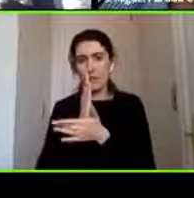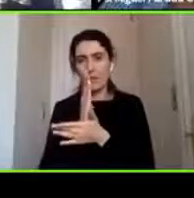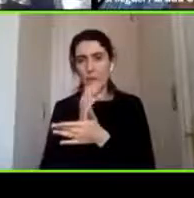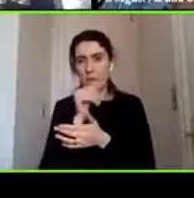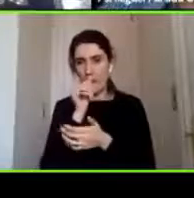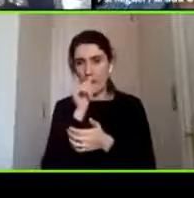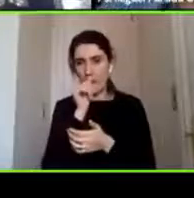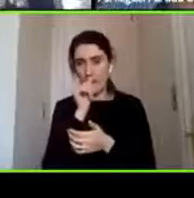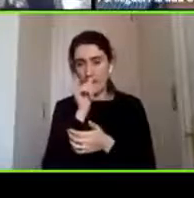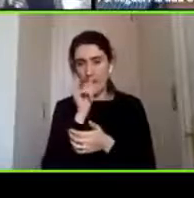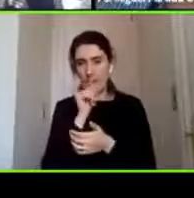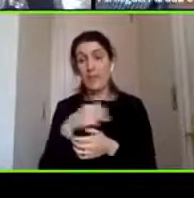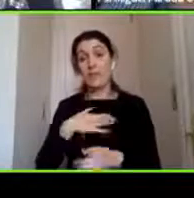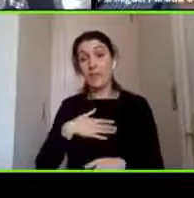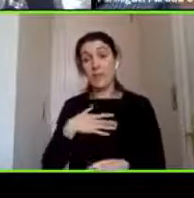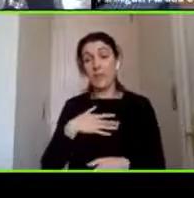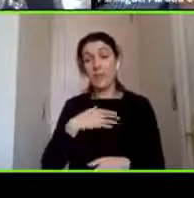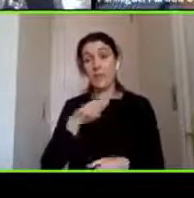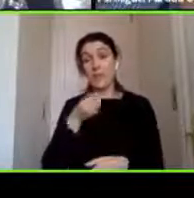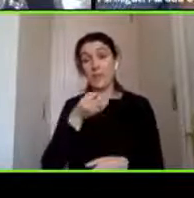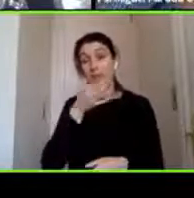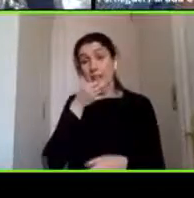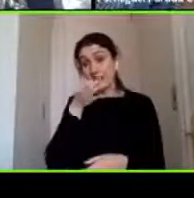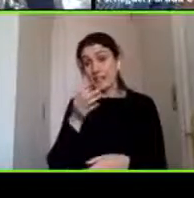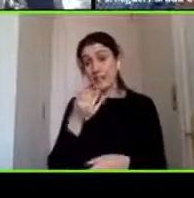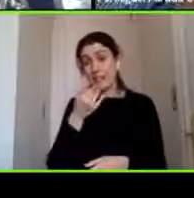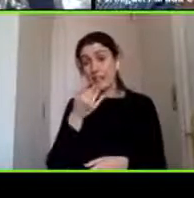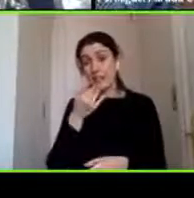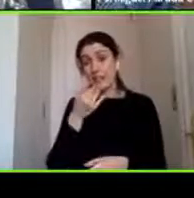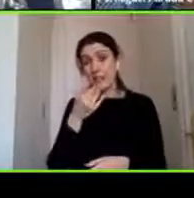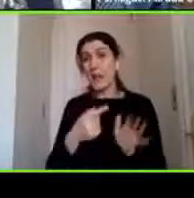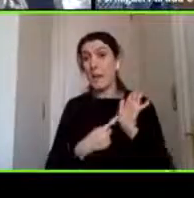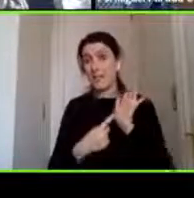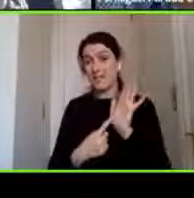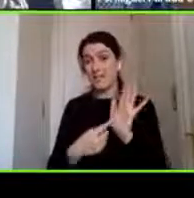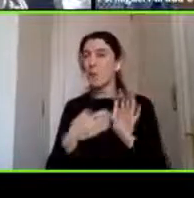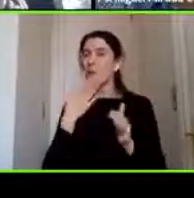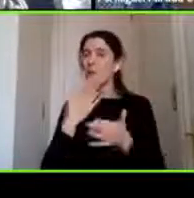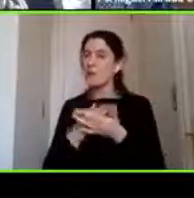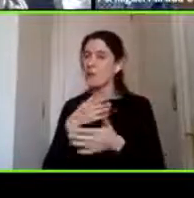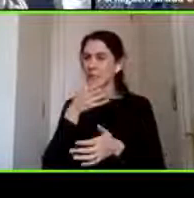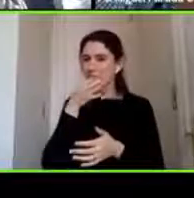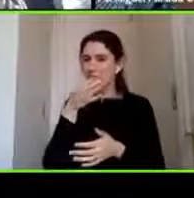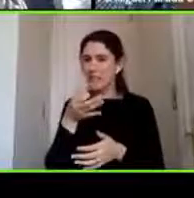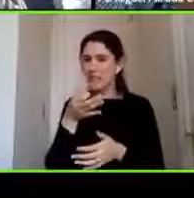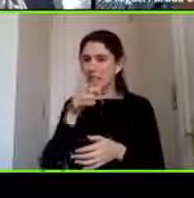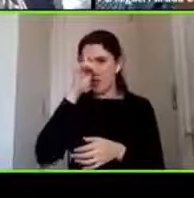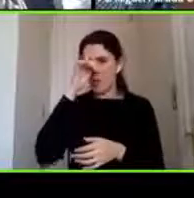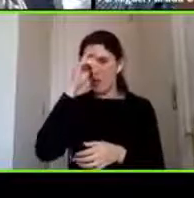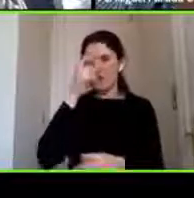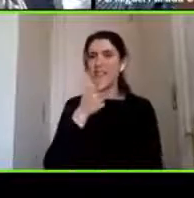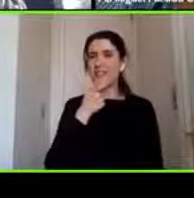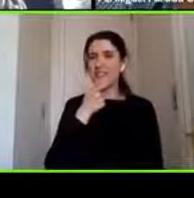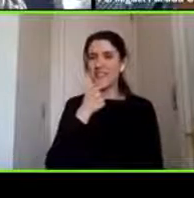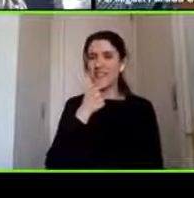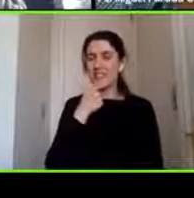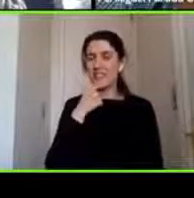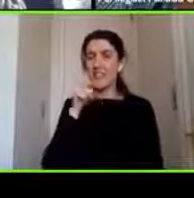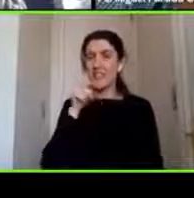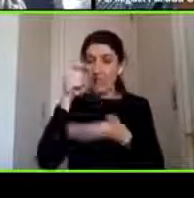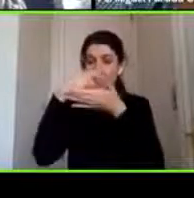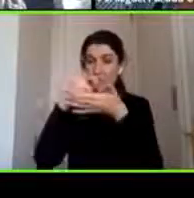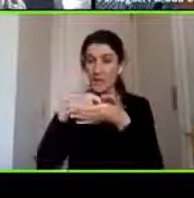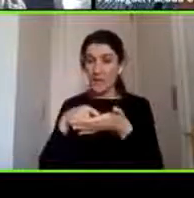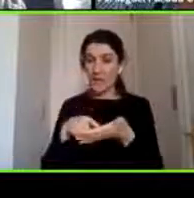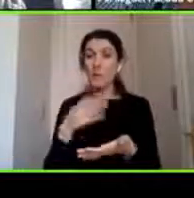complementando lo que yo comentaba en mi presentación cuando trabajé en este hospital allá afuera esta evaluación de la amnesia postraumática que es como este primer